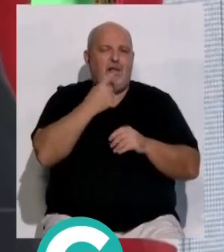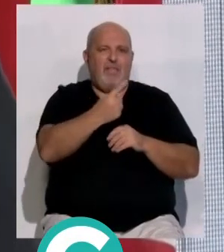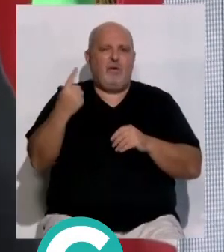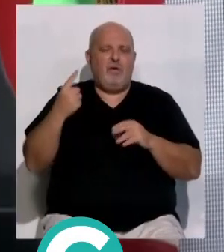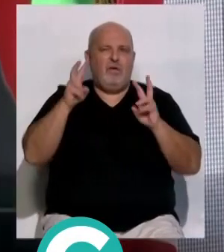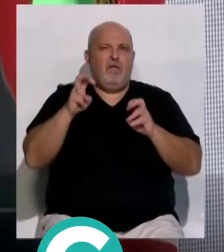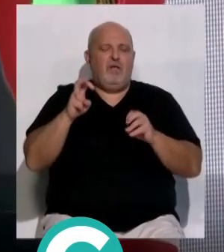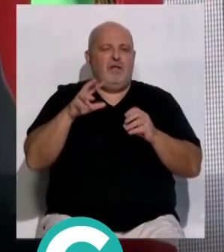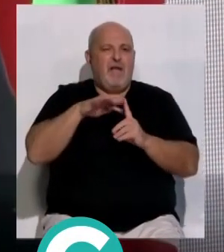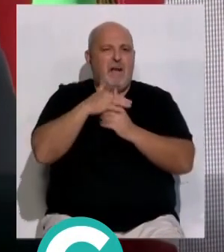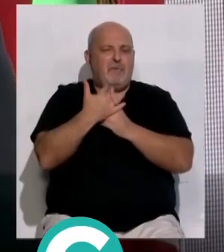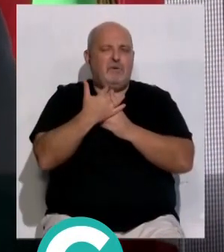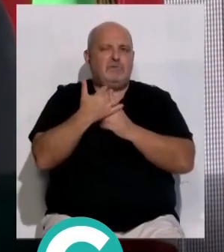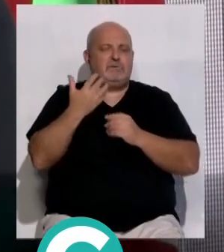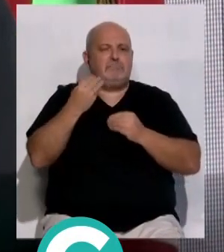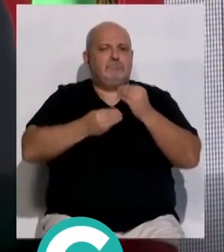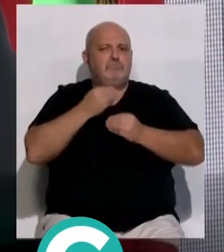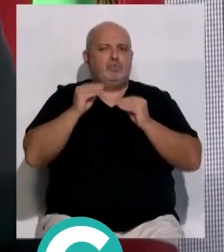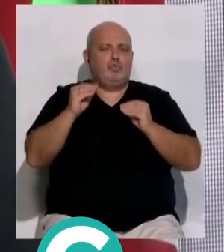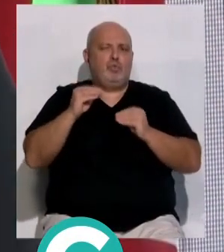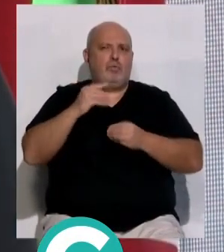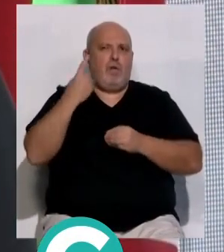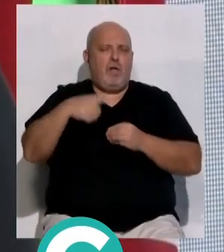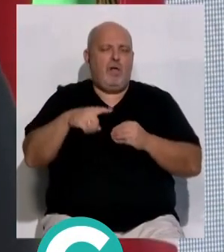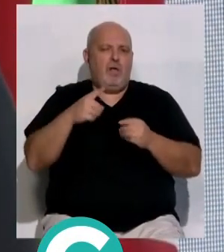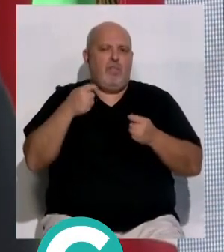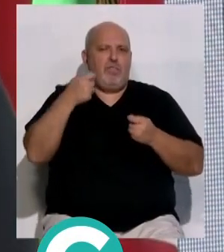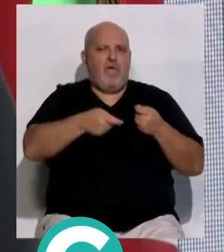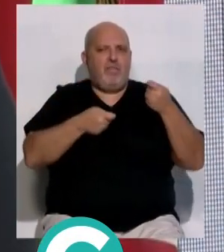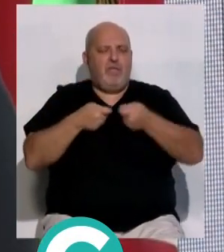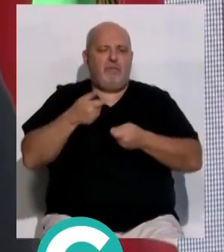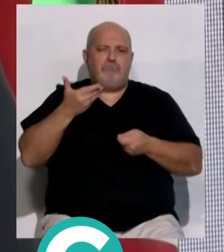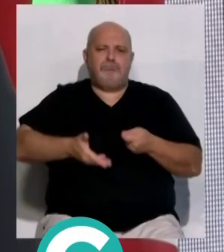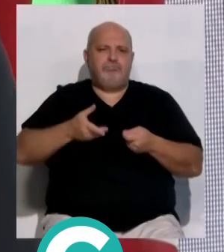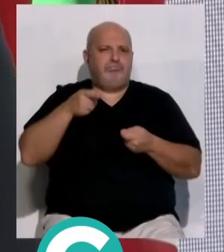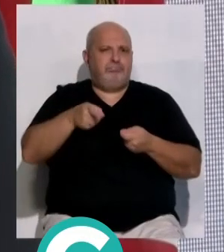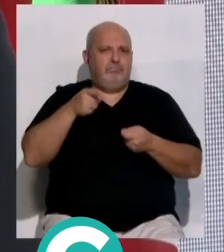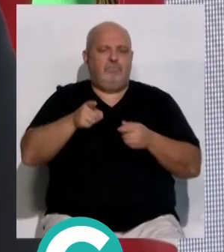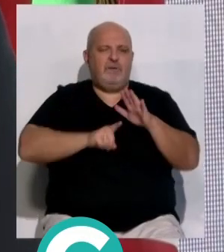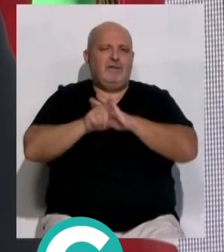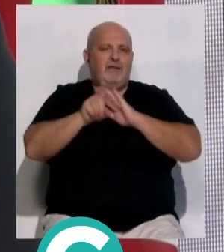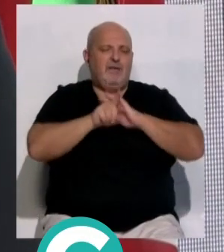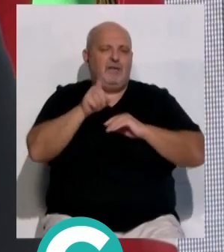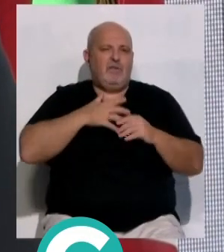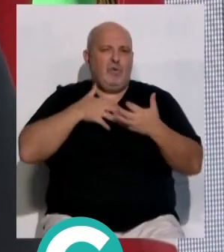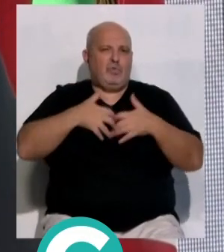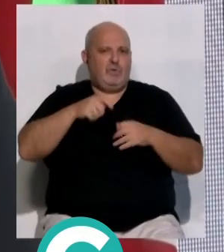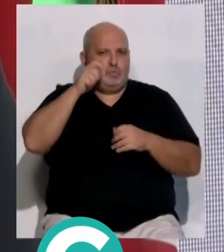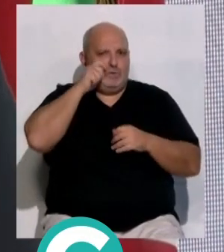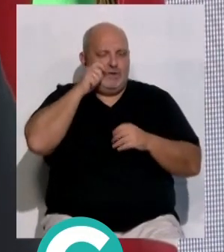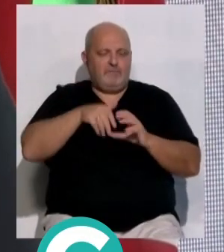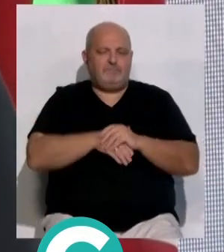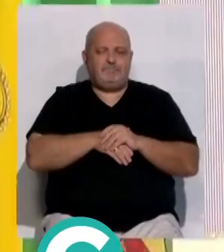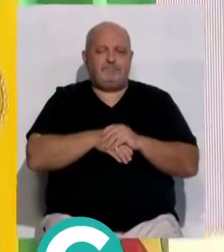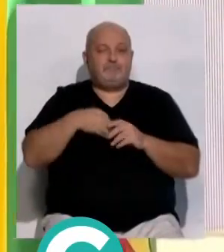en sus ámbitos ha sabido desplegar todas sus competencias contribuyendo de una manera imprescindible al desarrollo de nuestra industria turística.